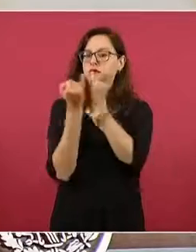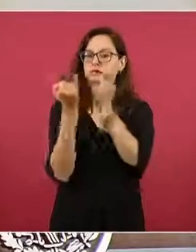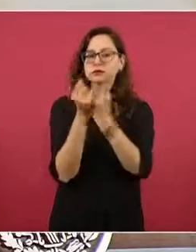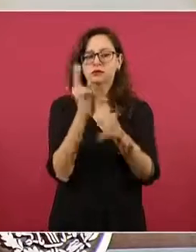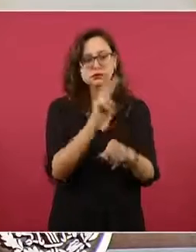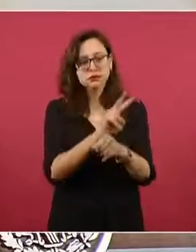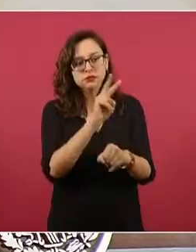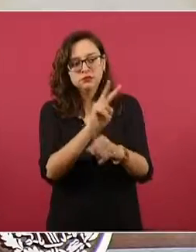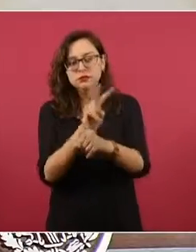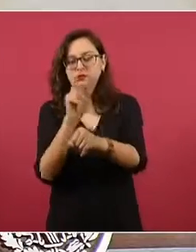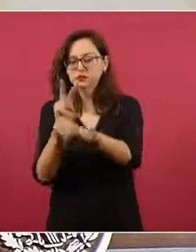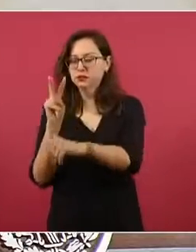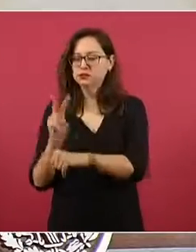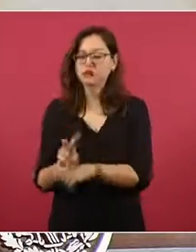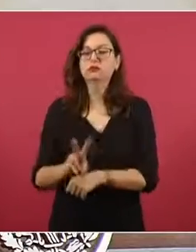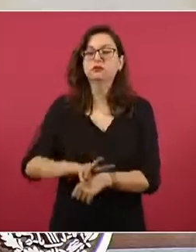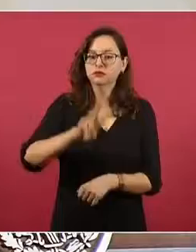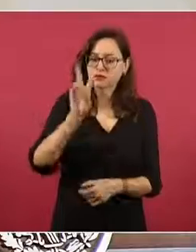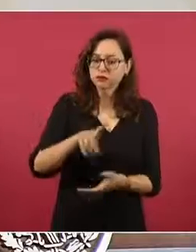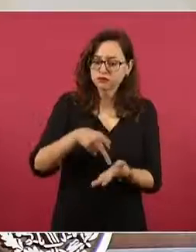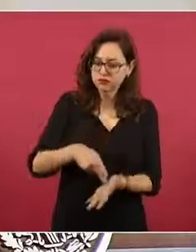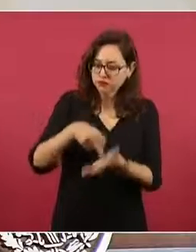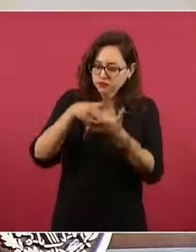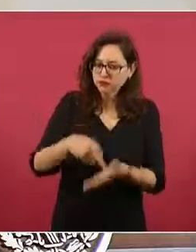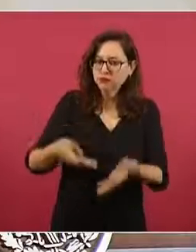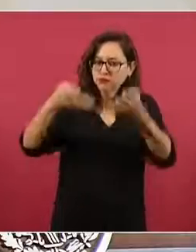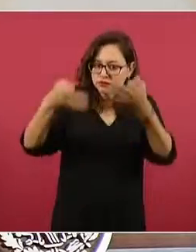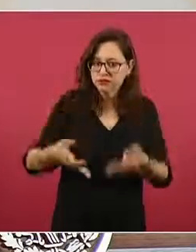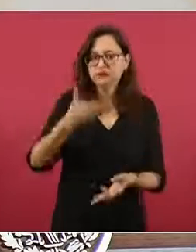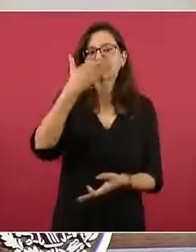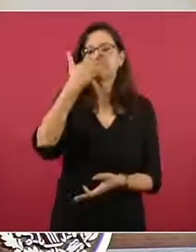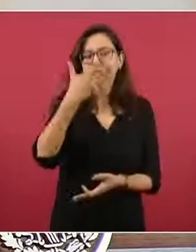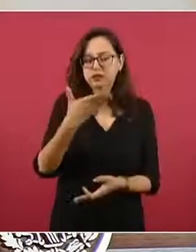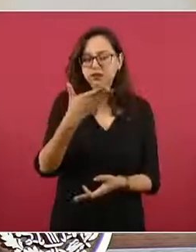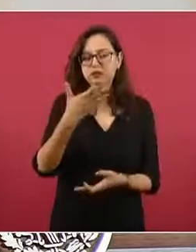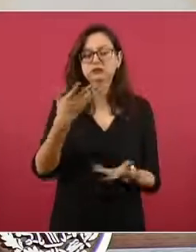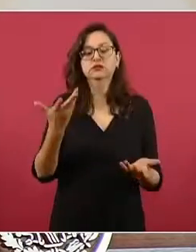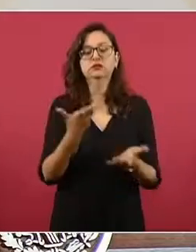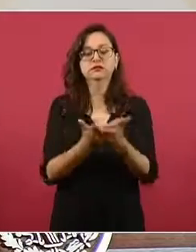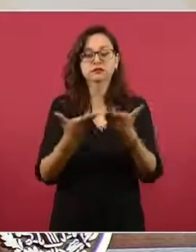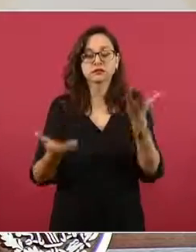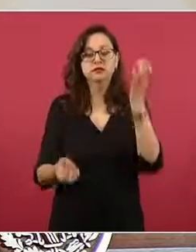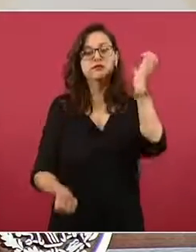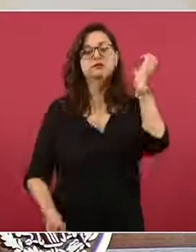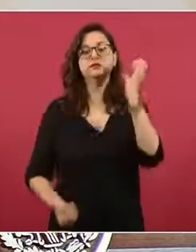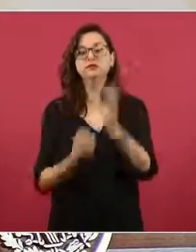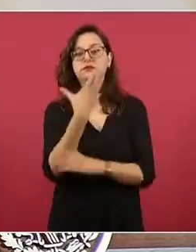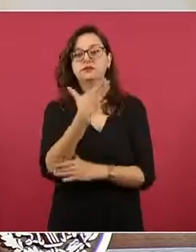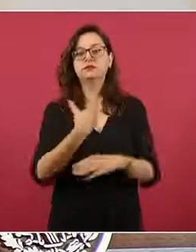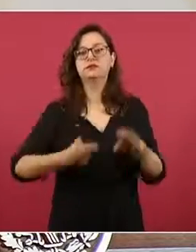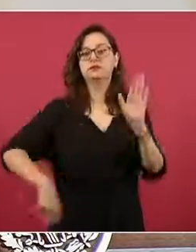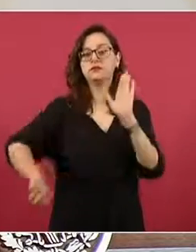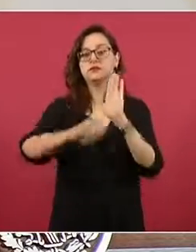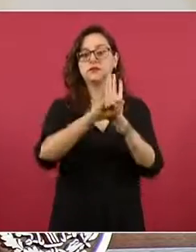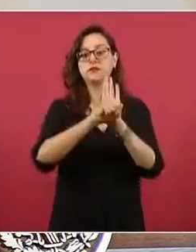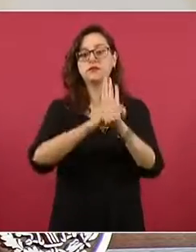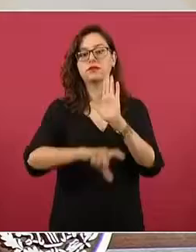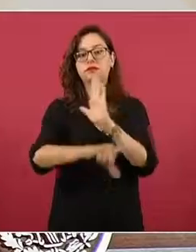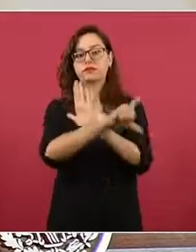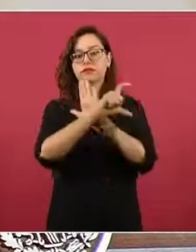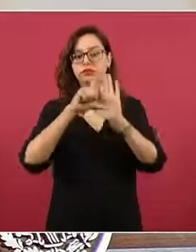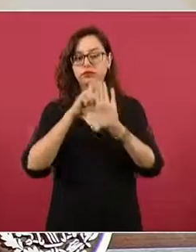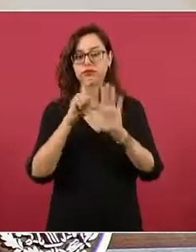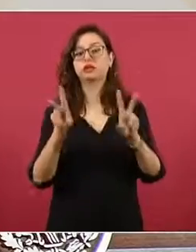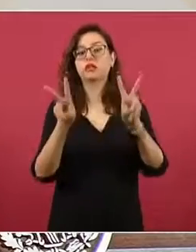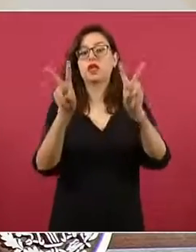estén cumpliendo con la calibración. Estamos sacando un nuevo holograma dentro de una campaña que se